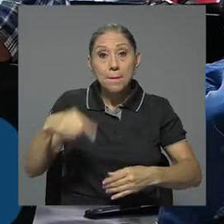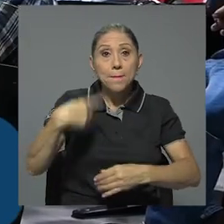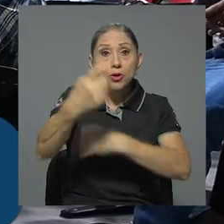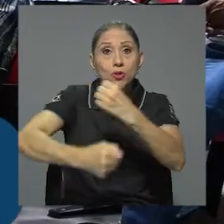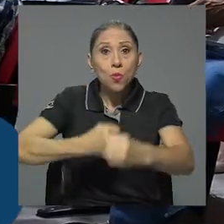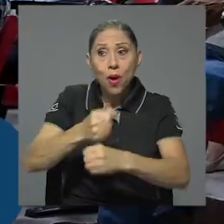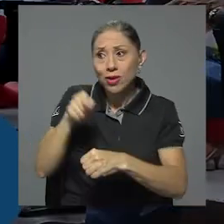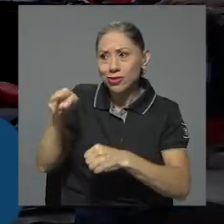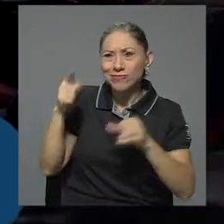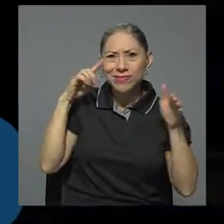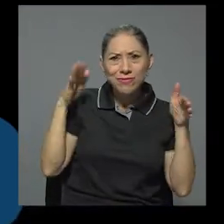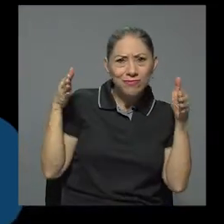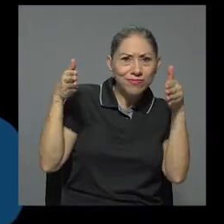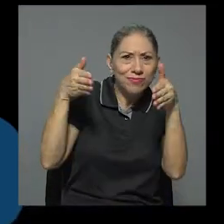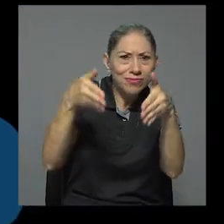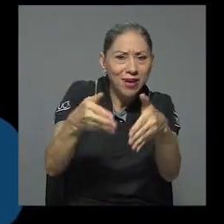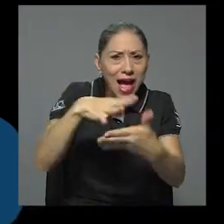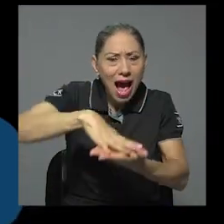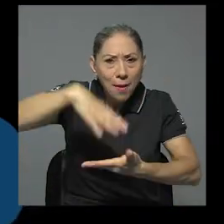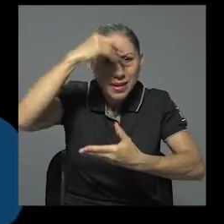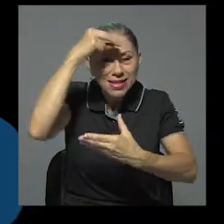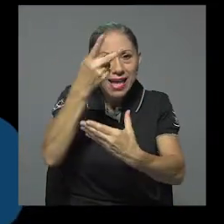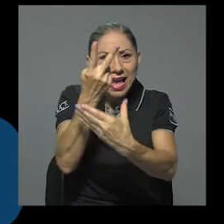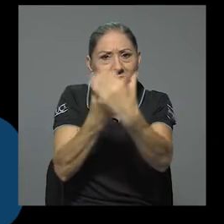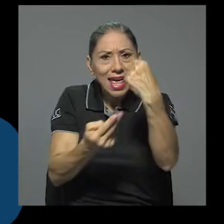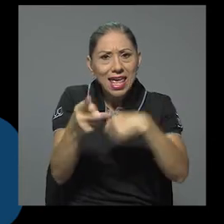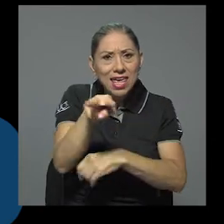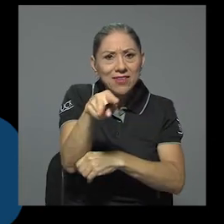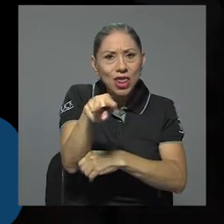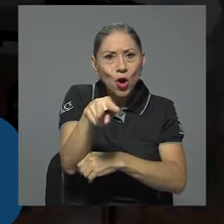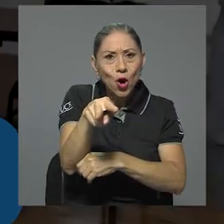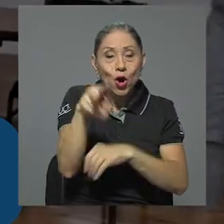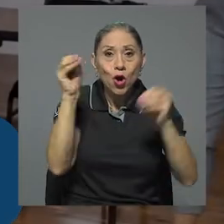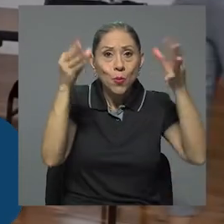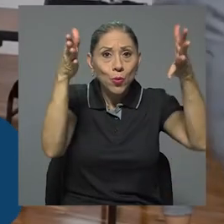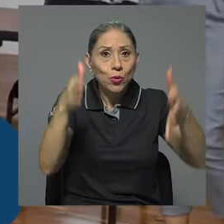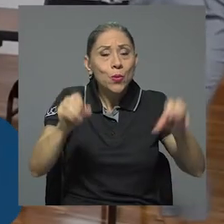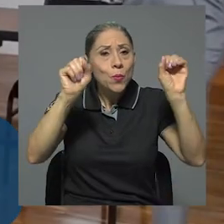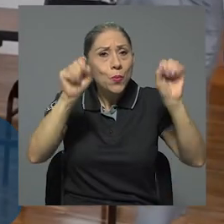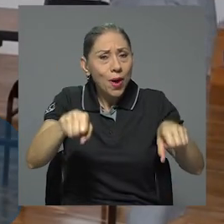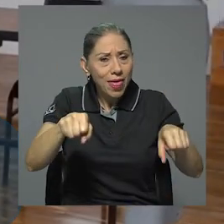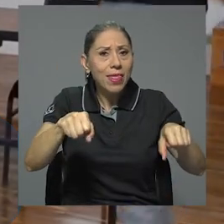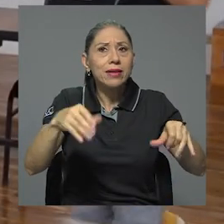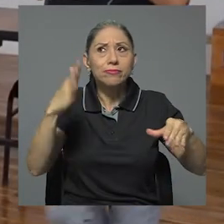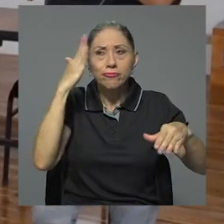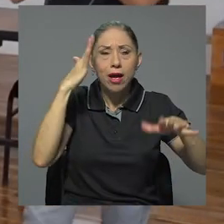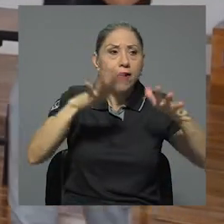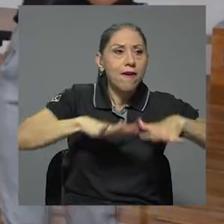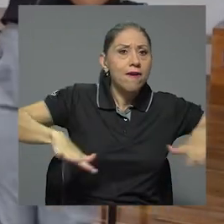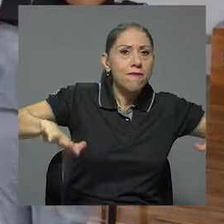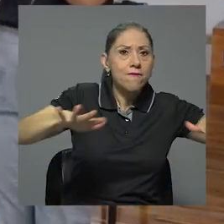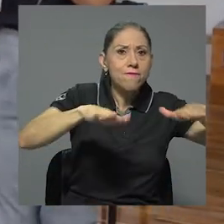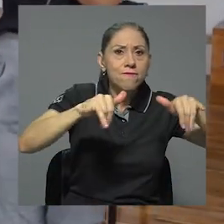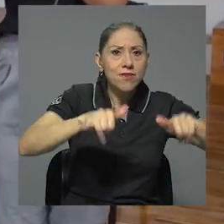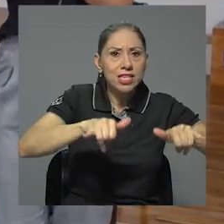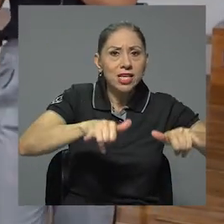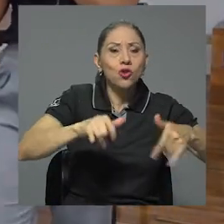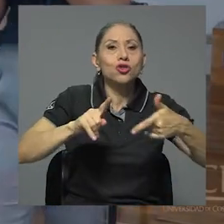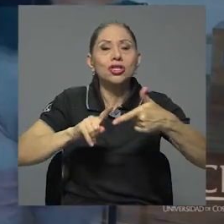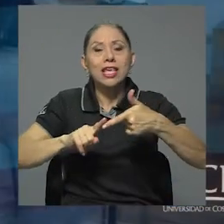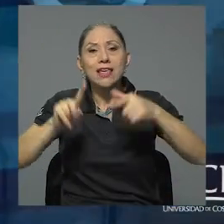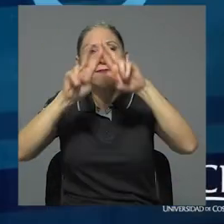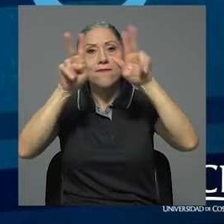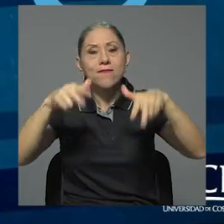en la innovación del aprendizaje híbrido, capacitando a la población docente en la combinación de espacios físicos y virtuales.